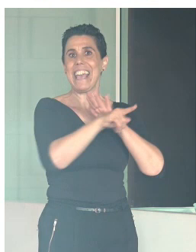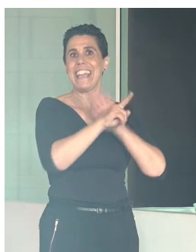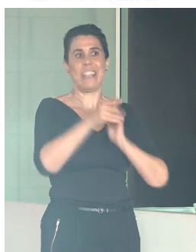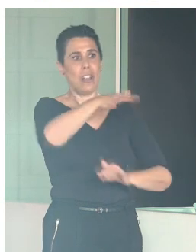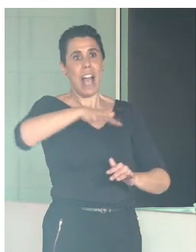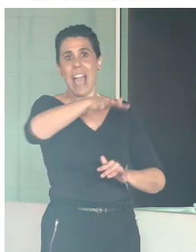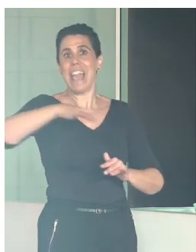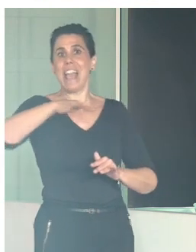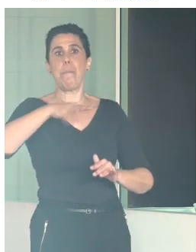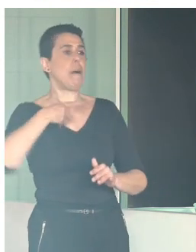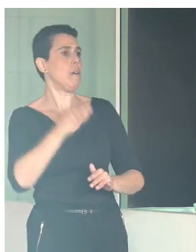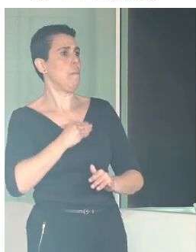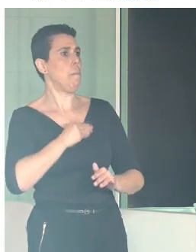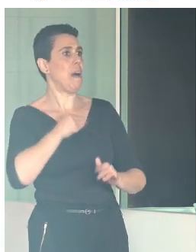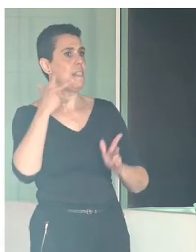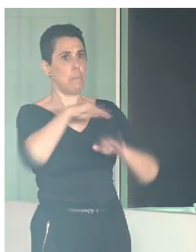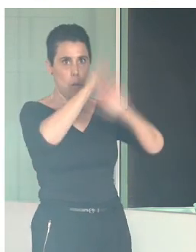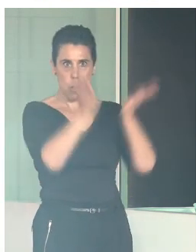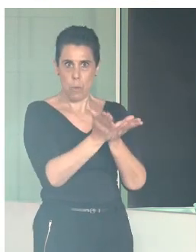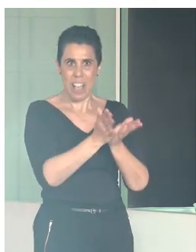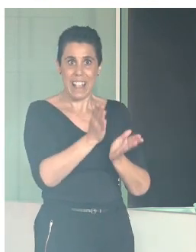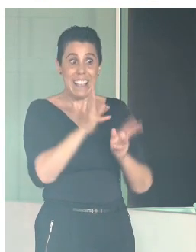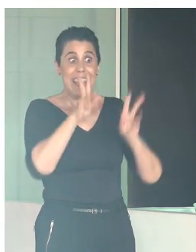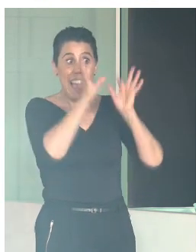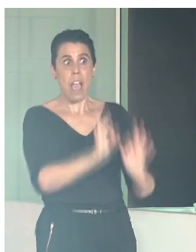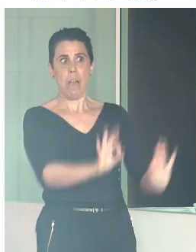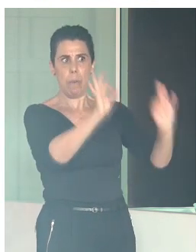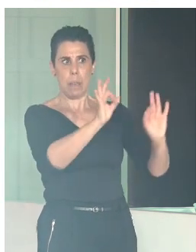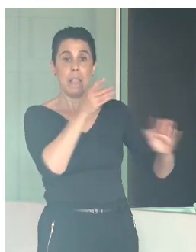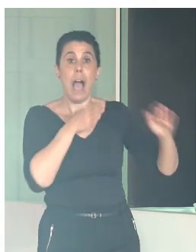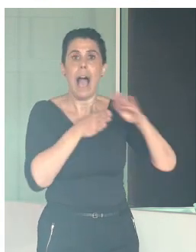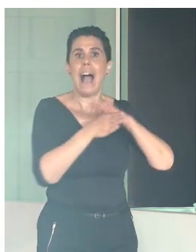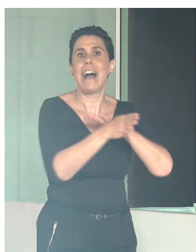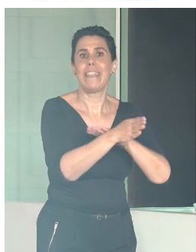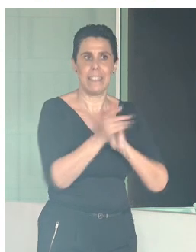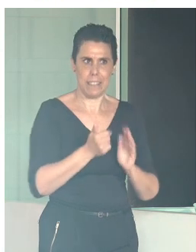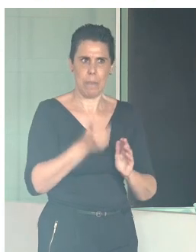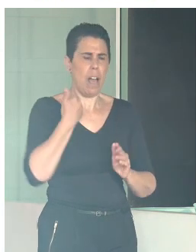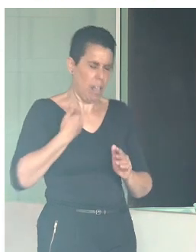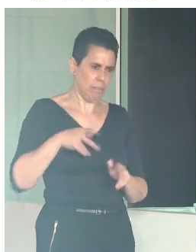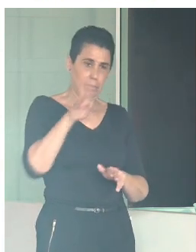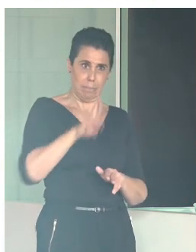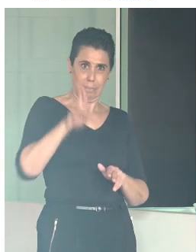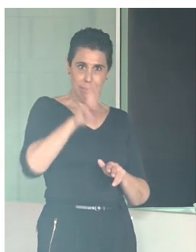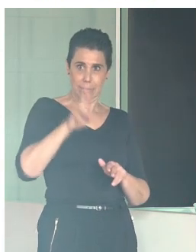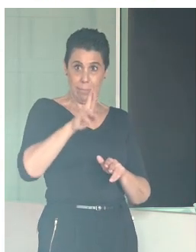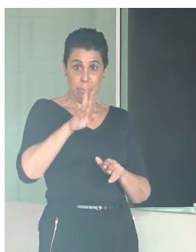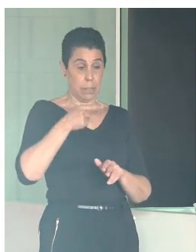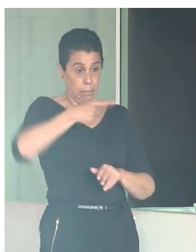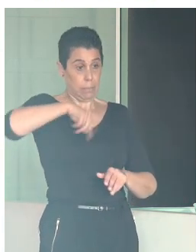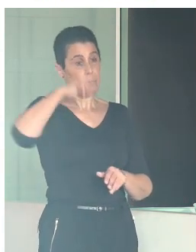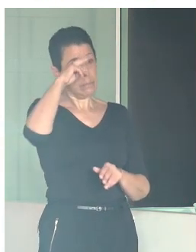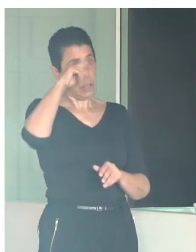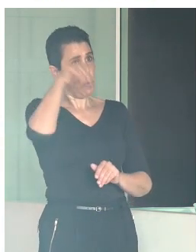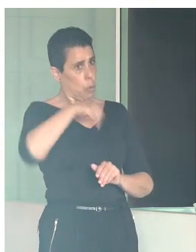el futuro de la accesibilidad en estos espacios. Algo que, como ya se ha reiterado, nos preocupa especialmente en la ciudad de